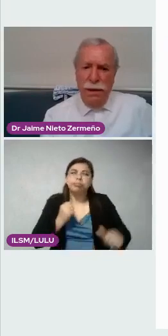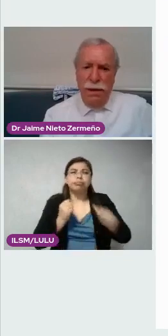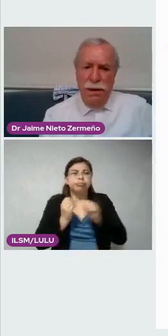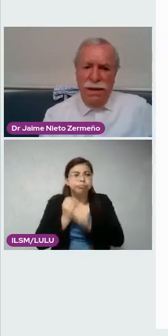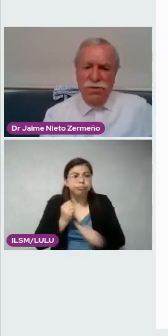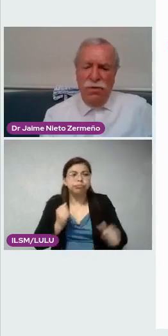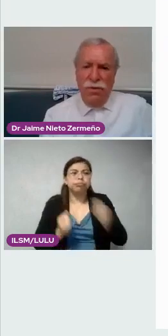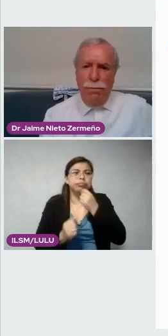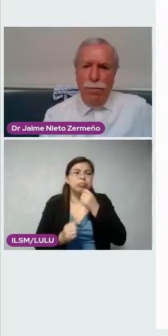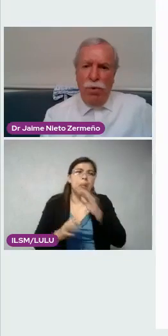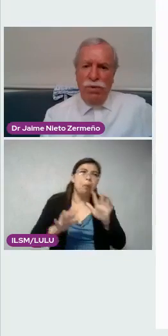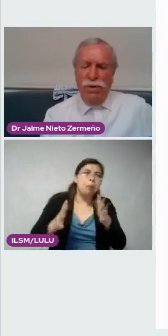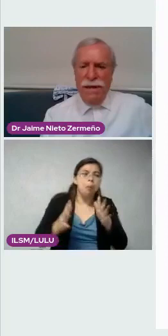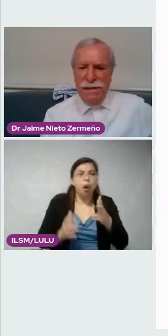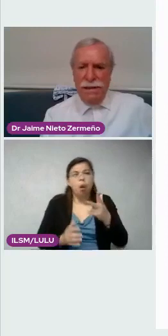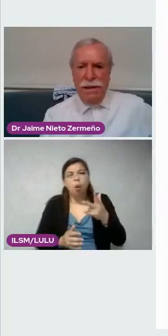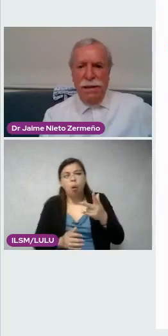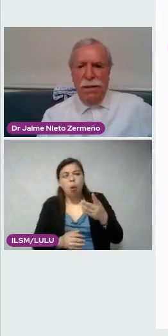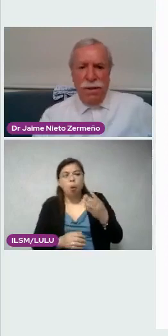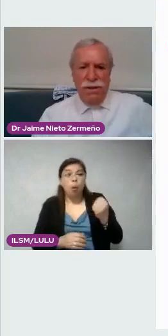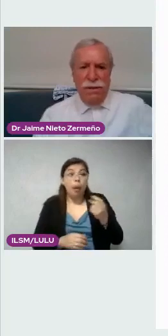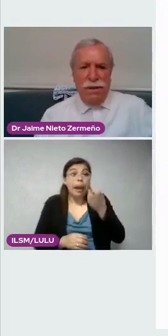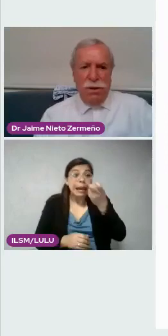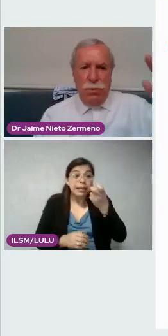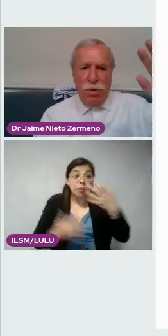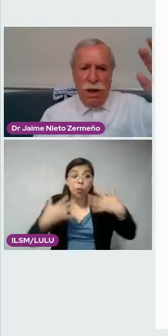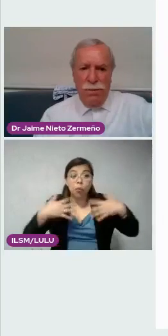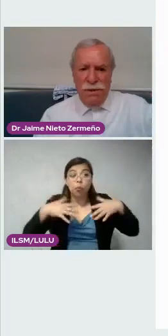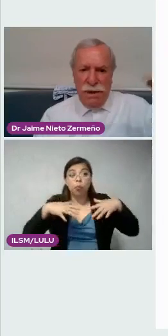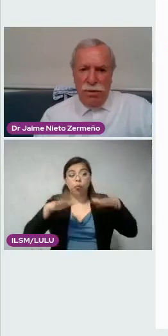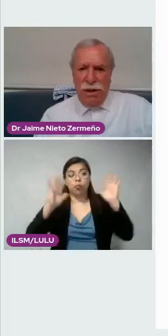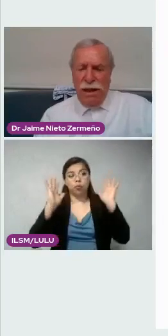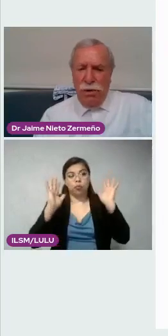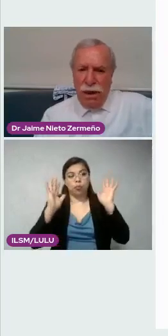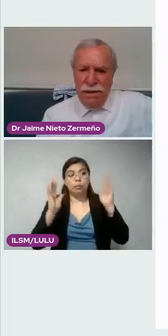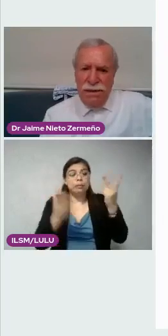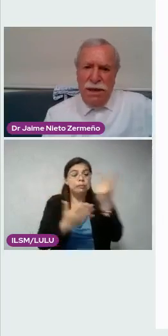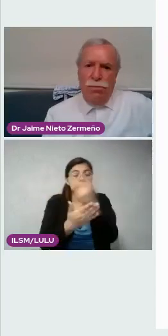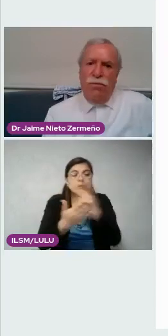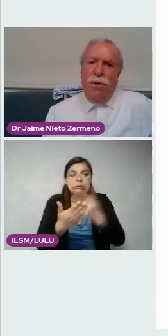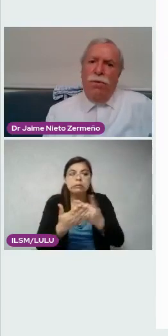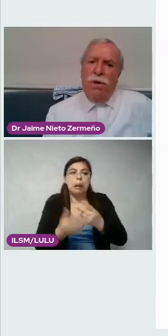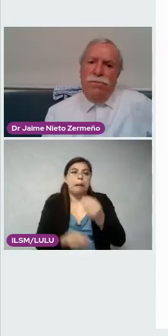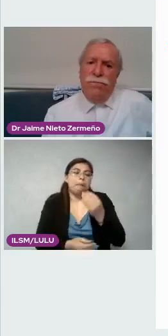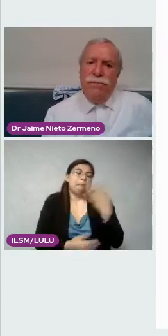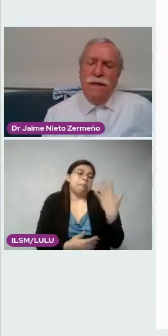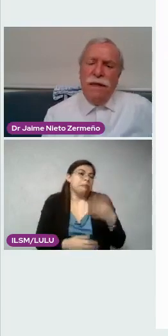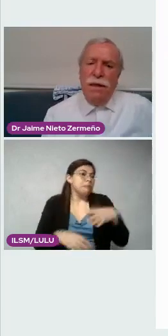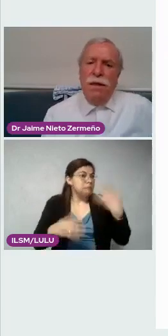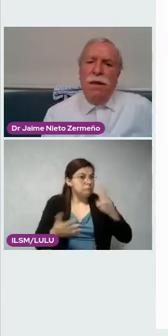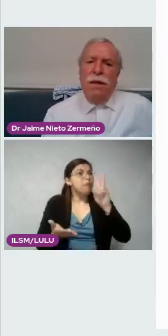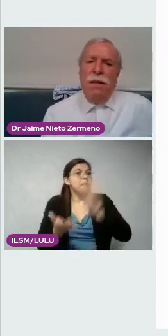o nueve. Y esto fue producto de este, precisamente, programa extraordinario. La que sigue, por favor.